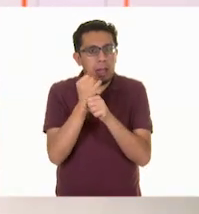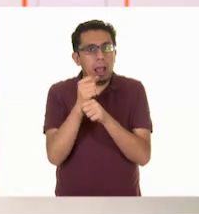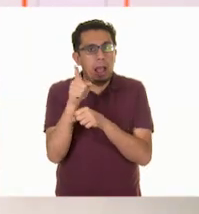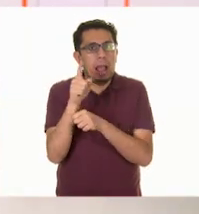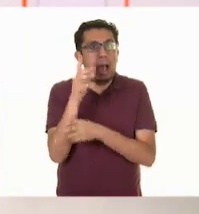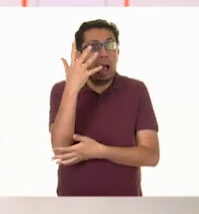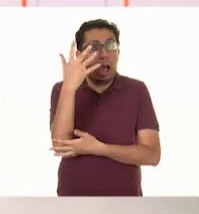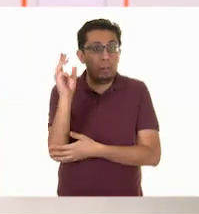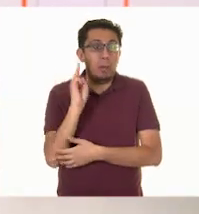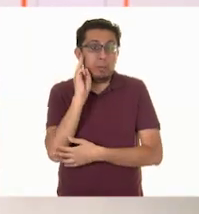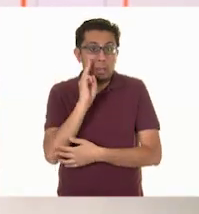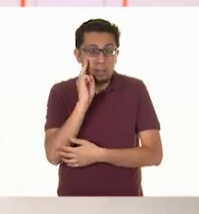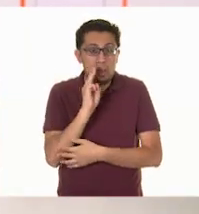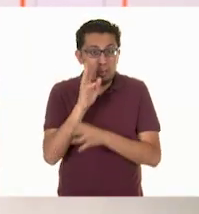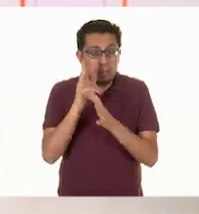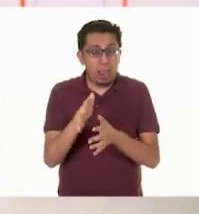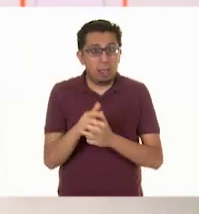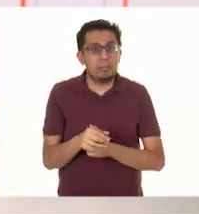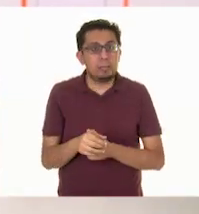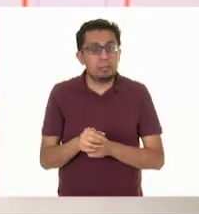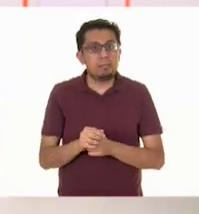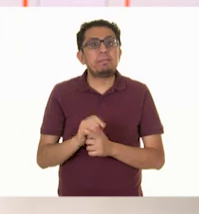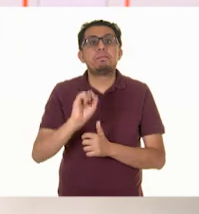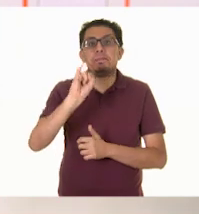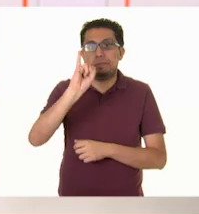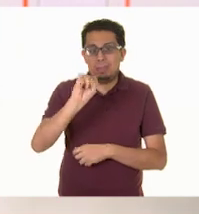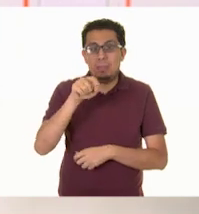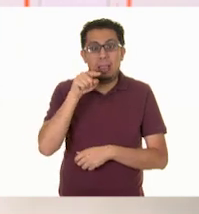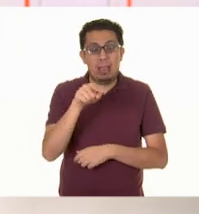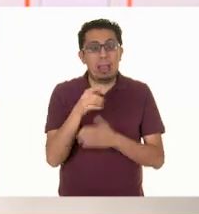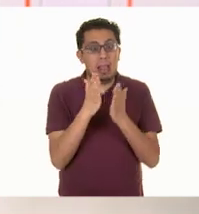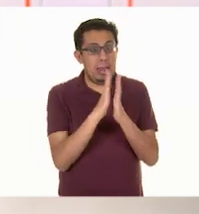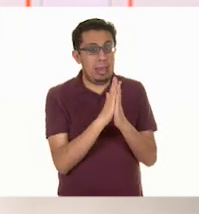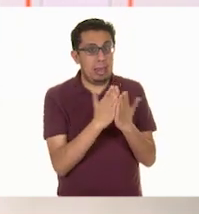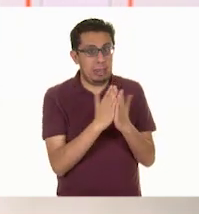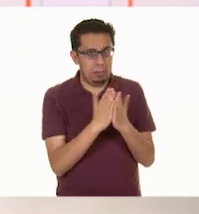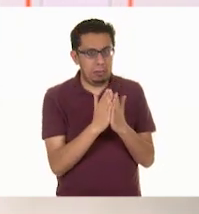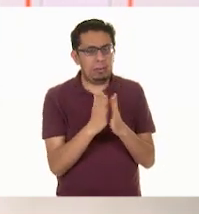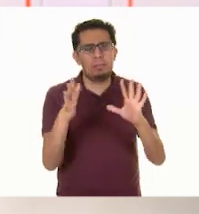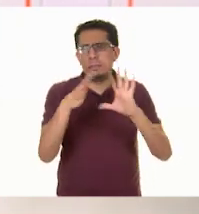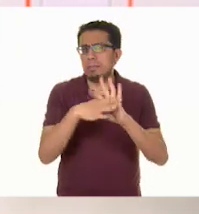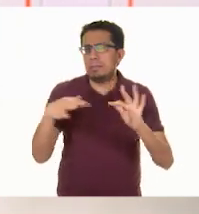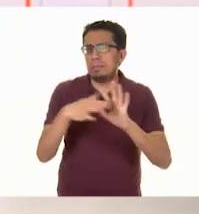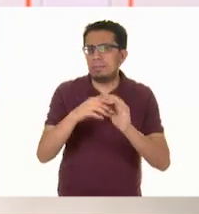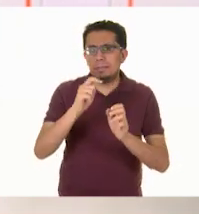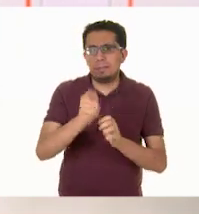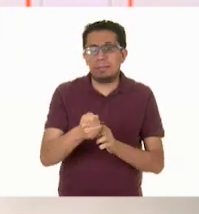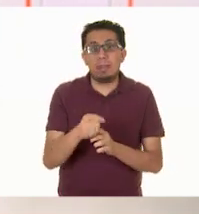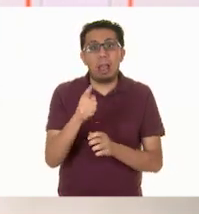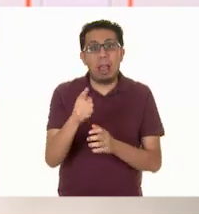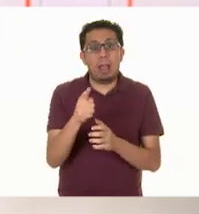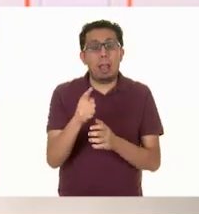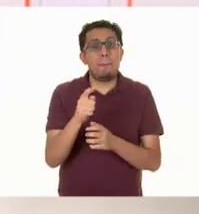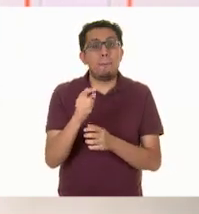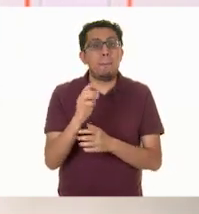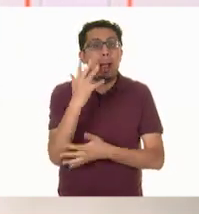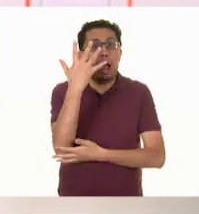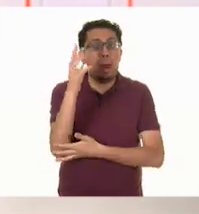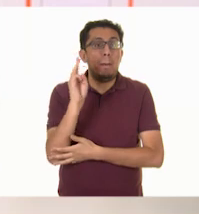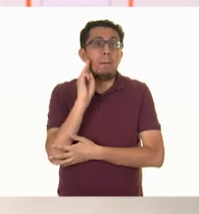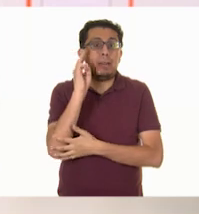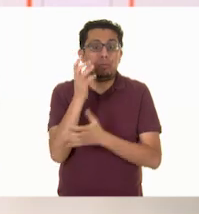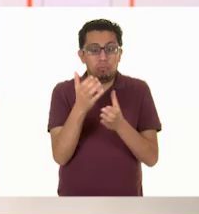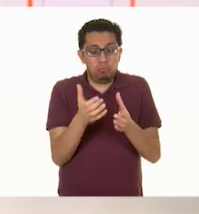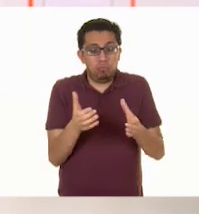déjame ver. Sí, en este libro menciona lo siguiente. La maceta del manzano debe